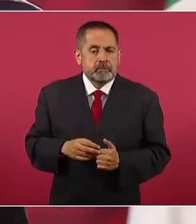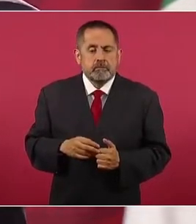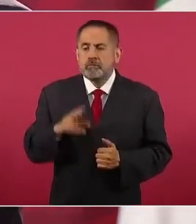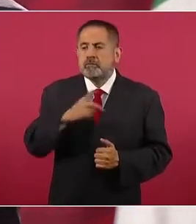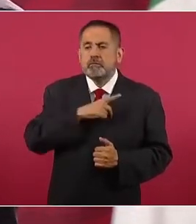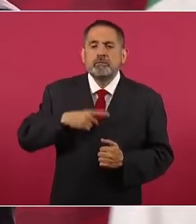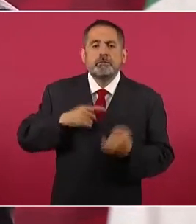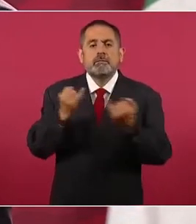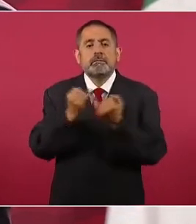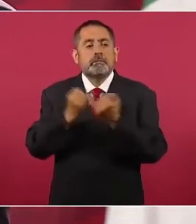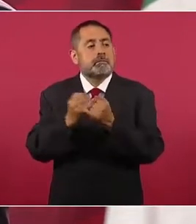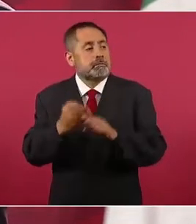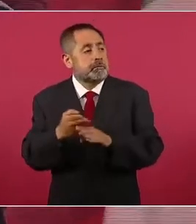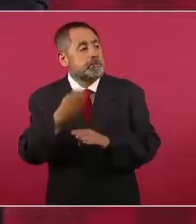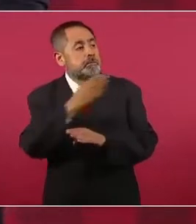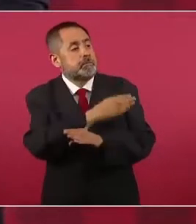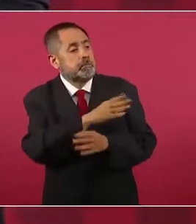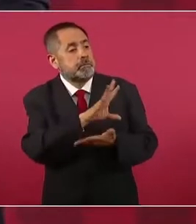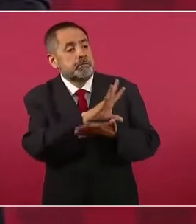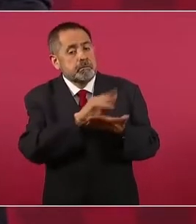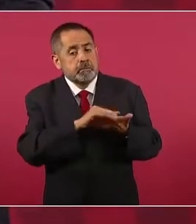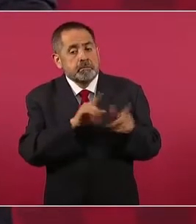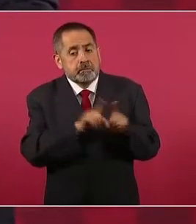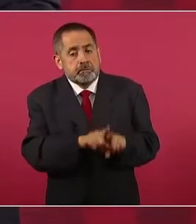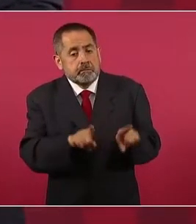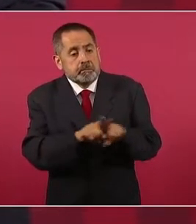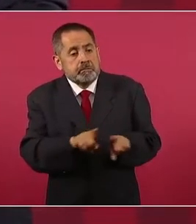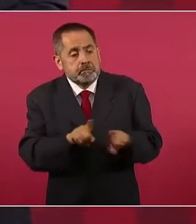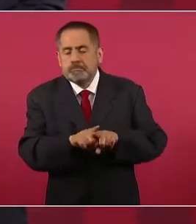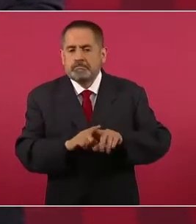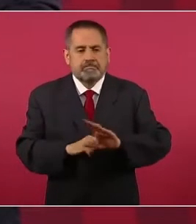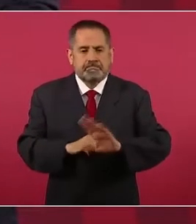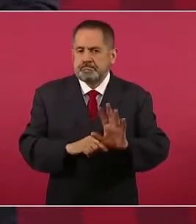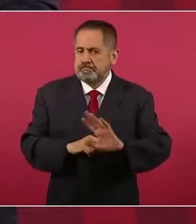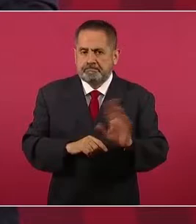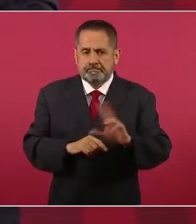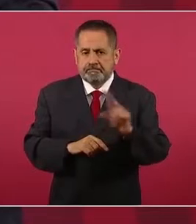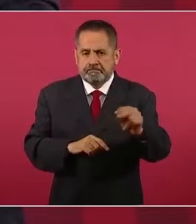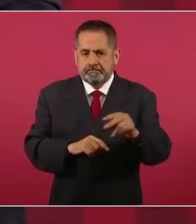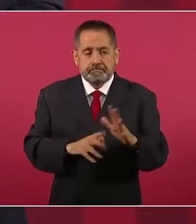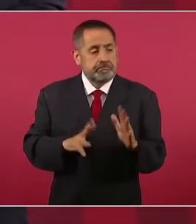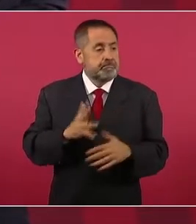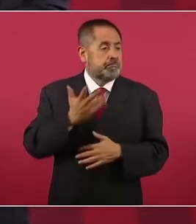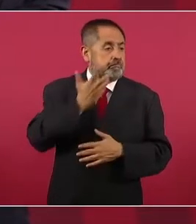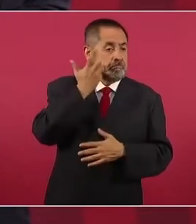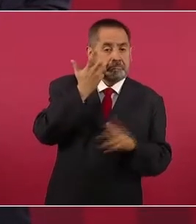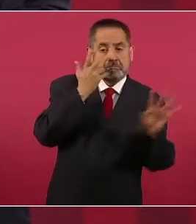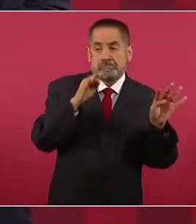lo mismo, no caer en lo espectacular